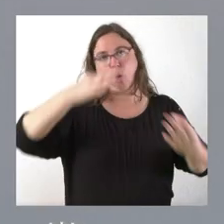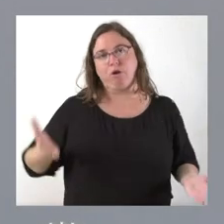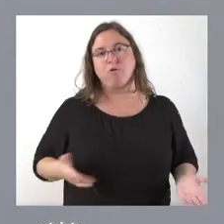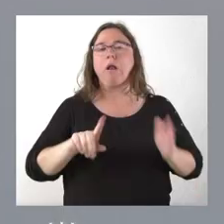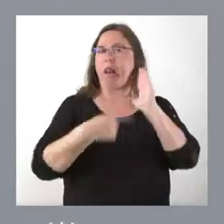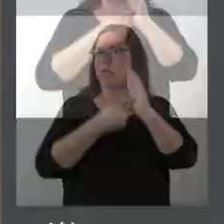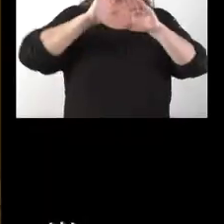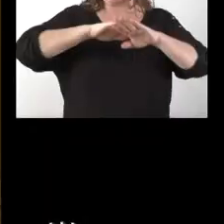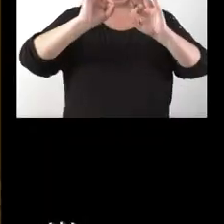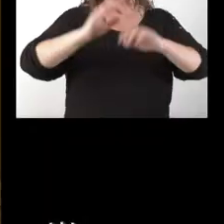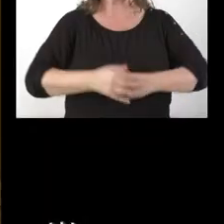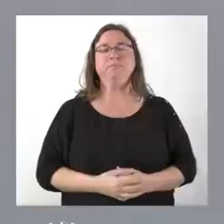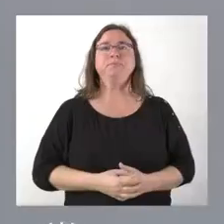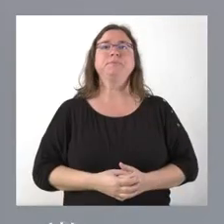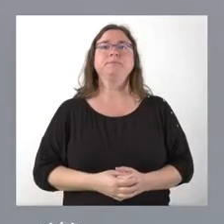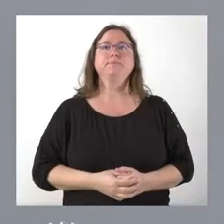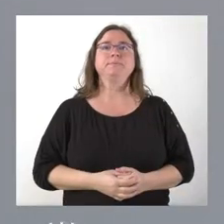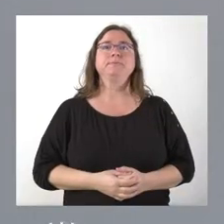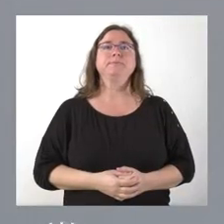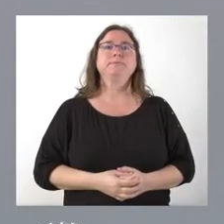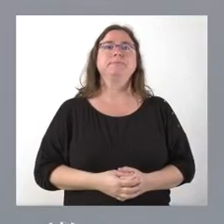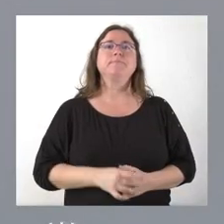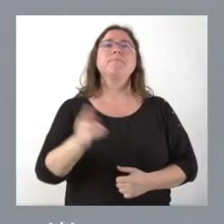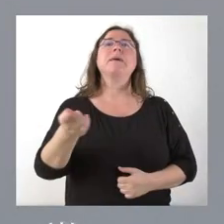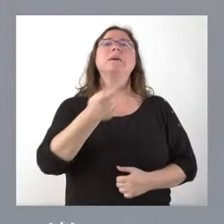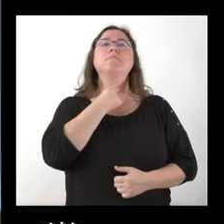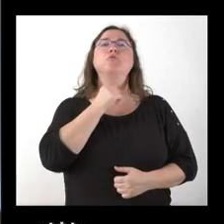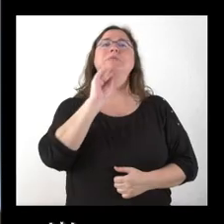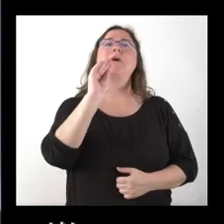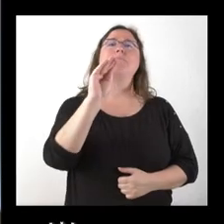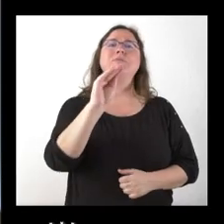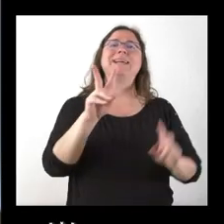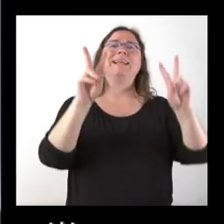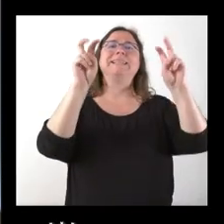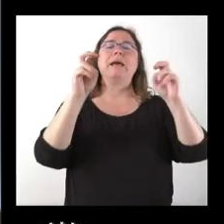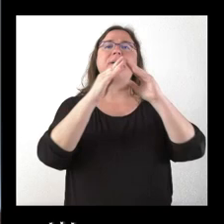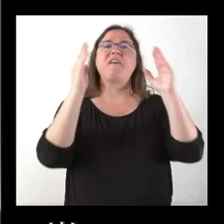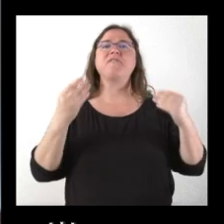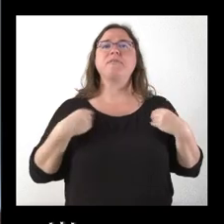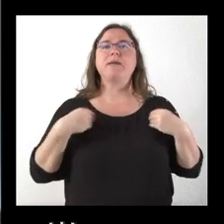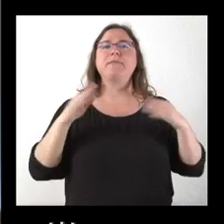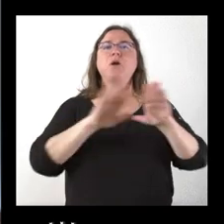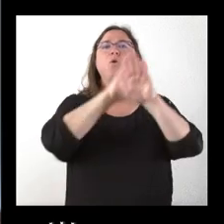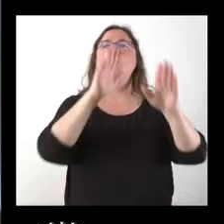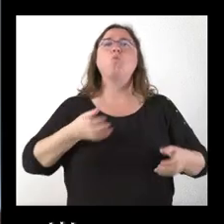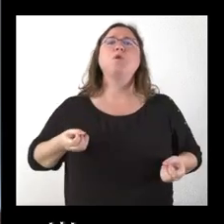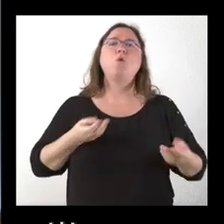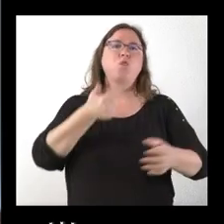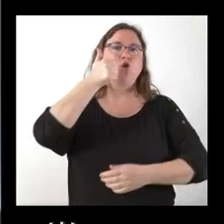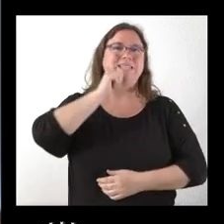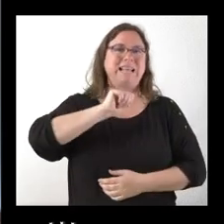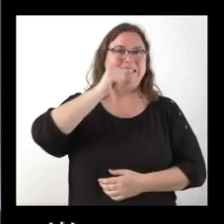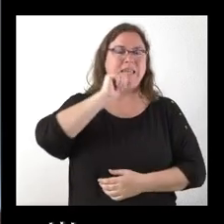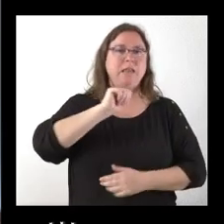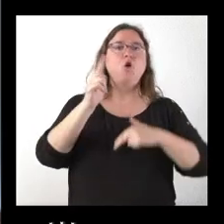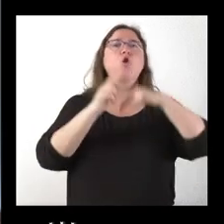cumplir la ley. Muchas gracias. A me gustaría preguntarle también, relacionado con vivienda, sobre el último anuncio de Pedro Sánchez de